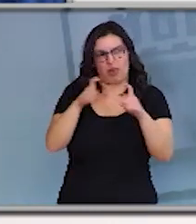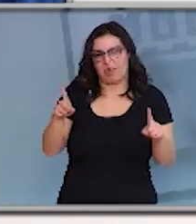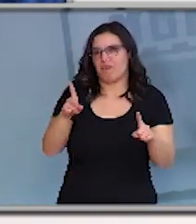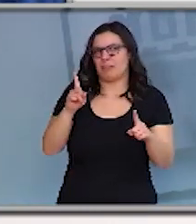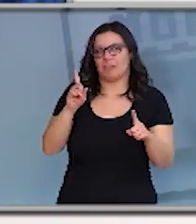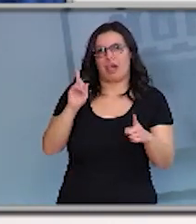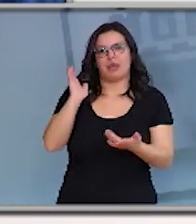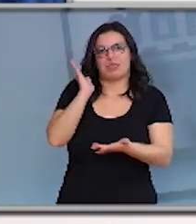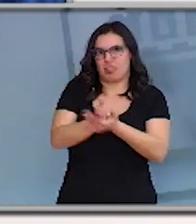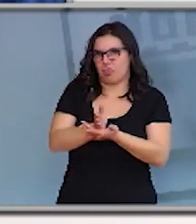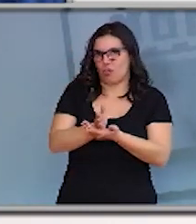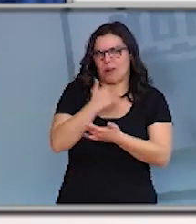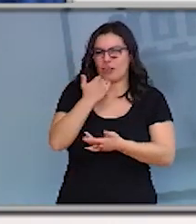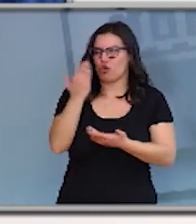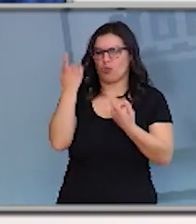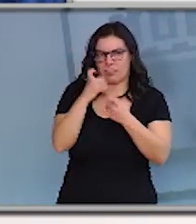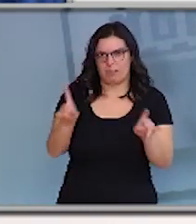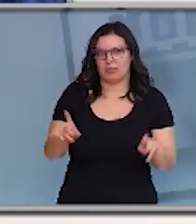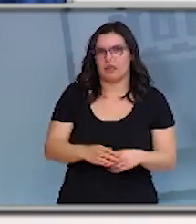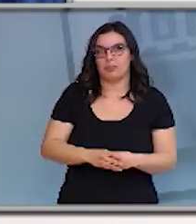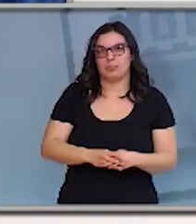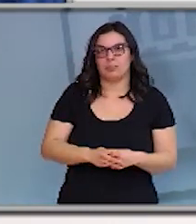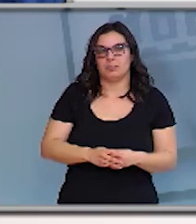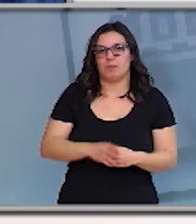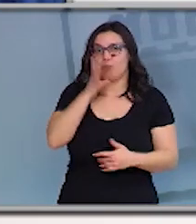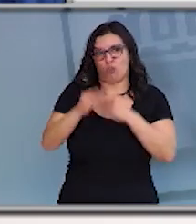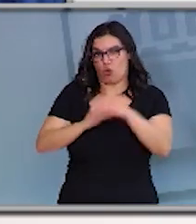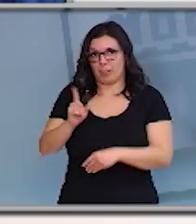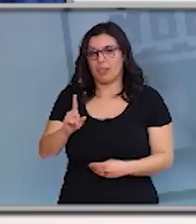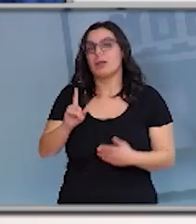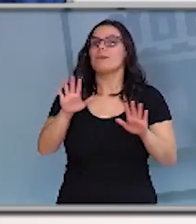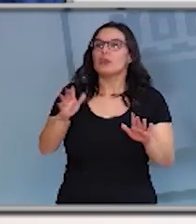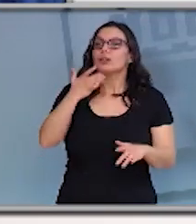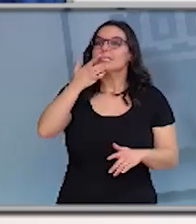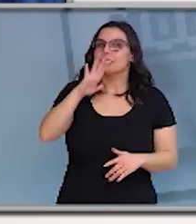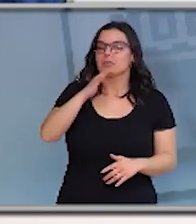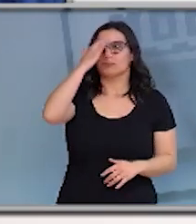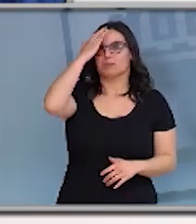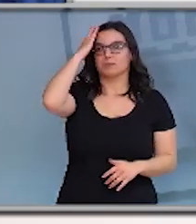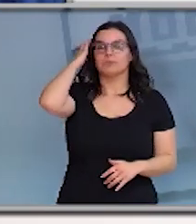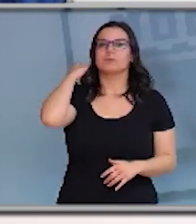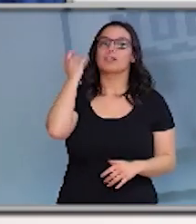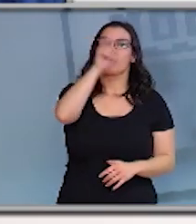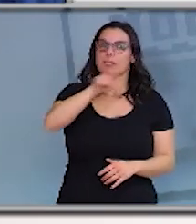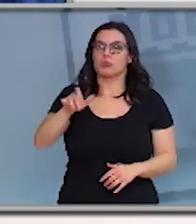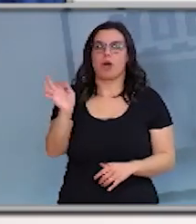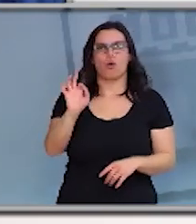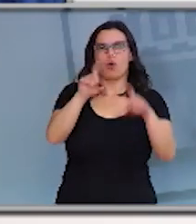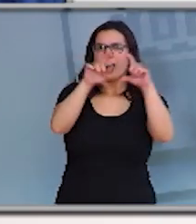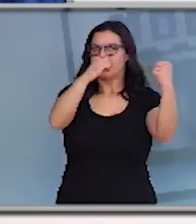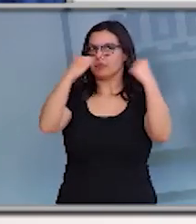emplear sanciones. En cualquier caso todas aquellas personas o entidades que incumplan